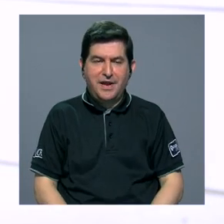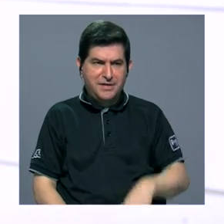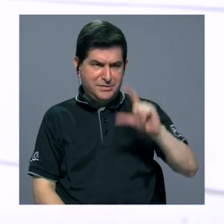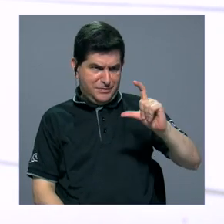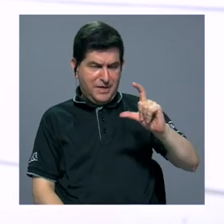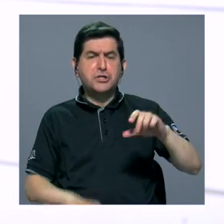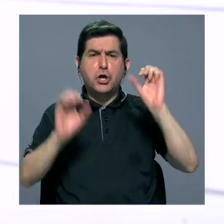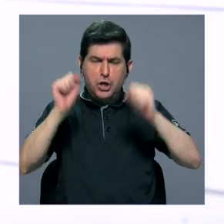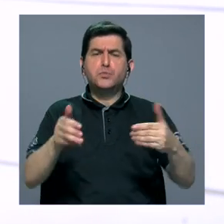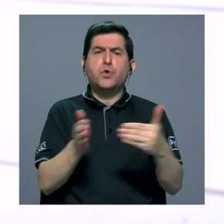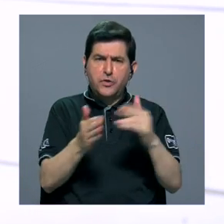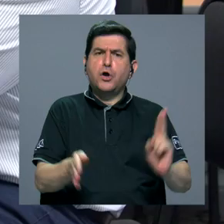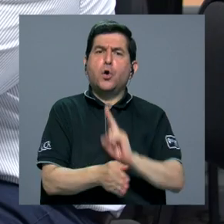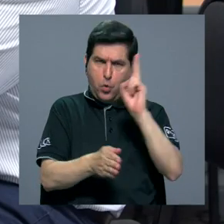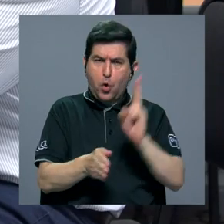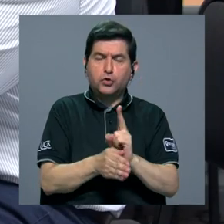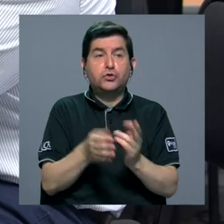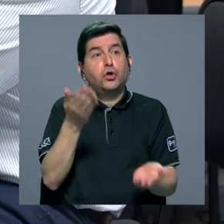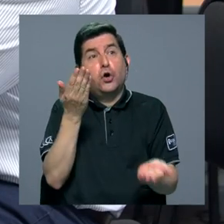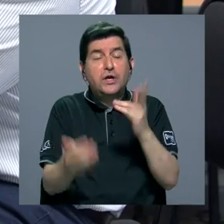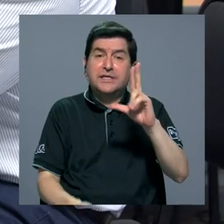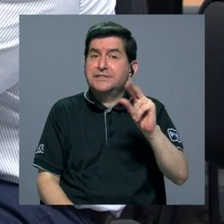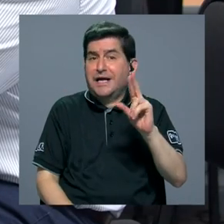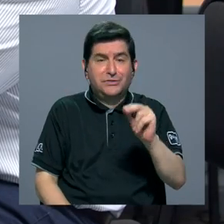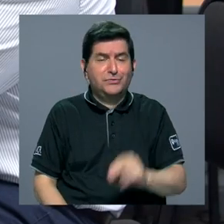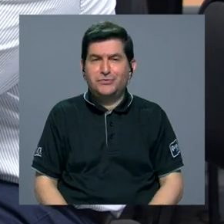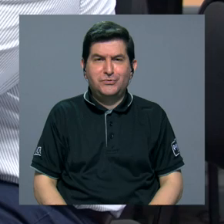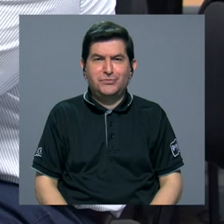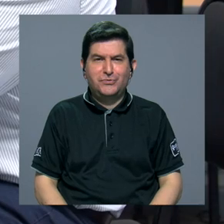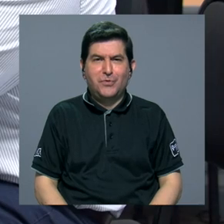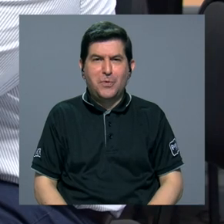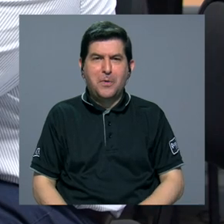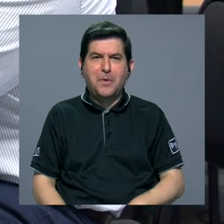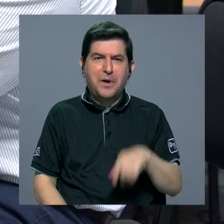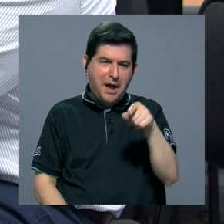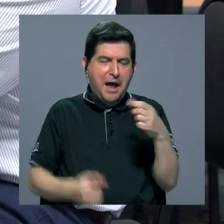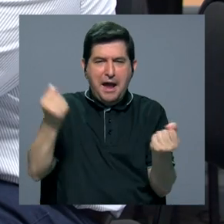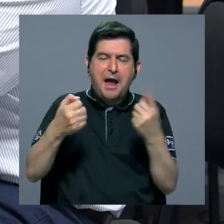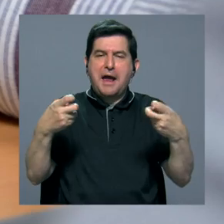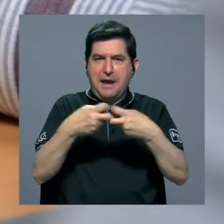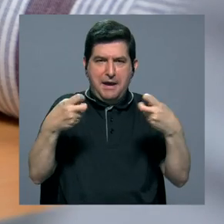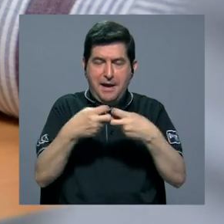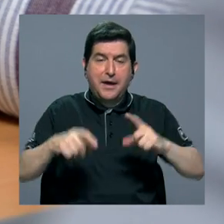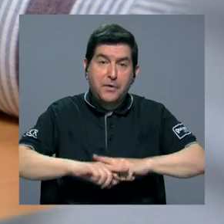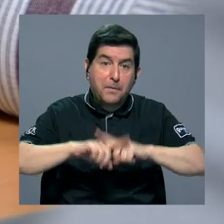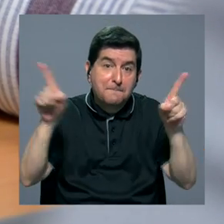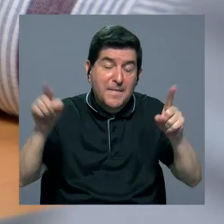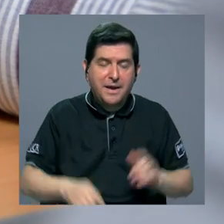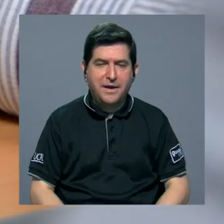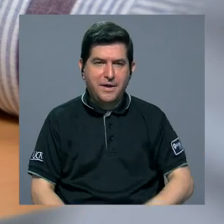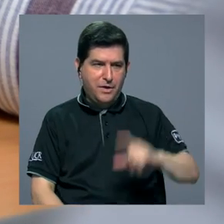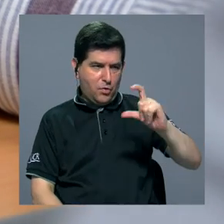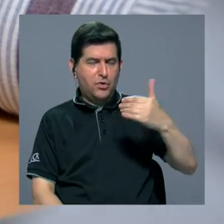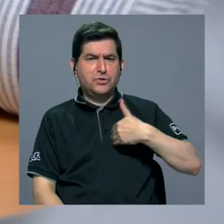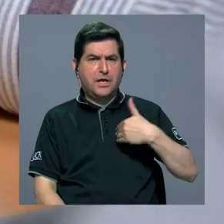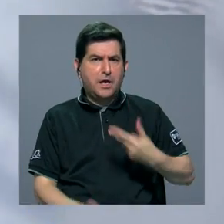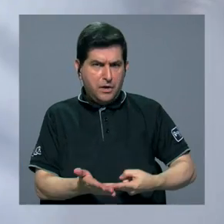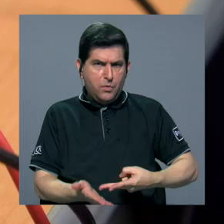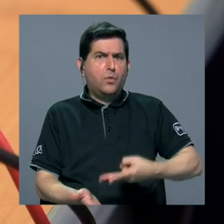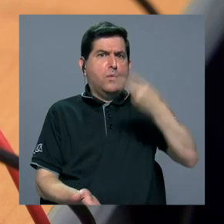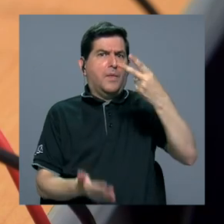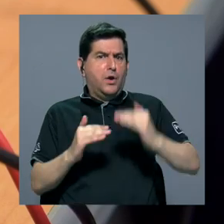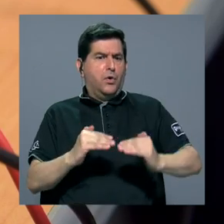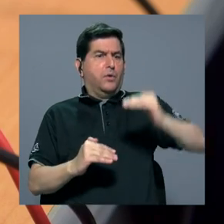baterías pueden reutilizarse. Quizás no van a servir para los carros eléctricos, pero como las baterías tienen un costo